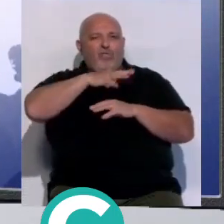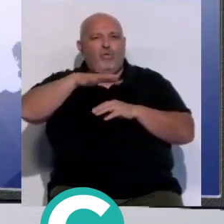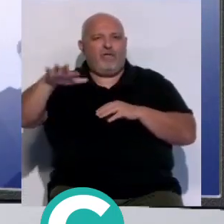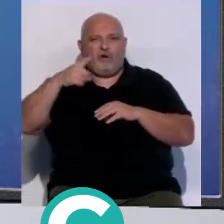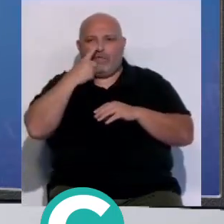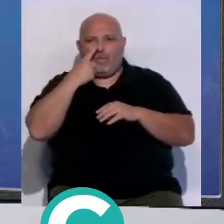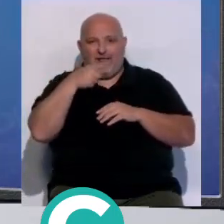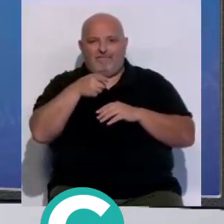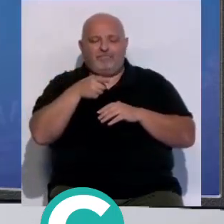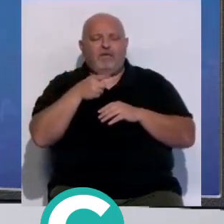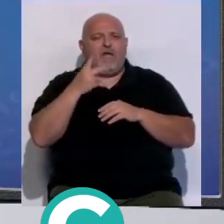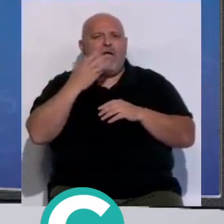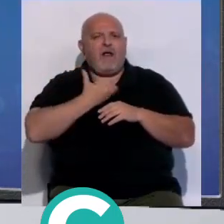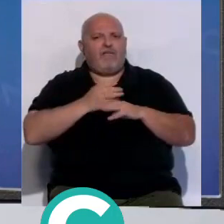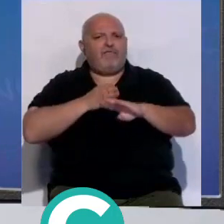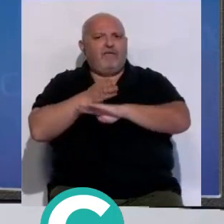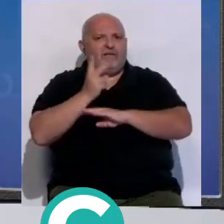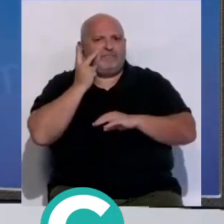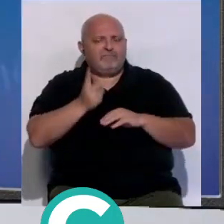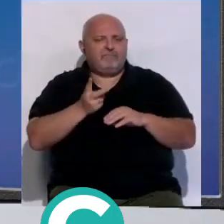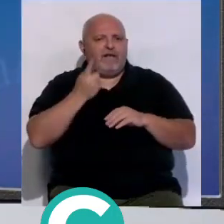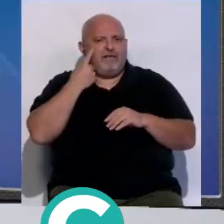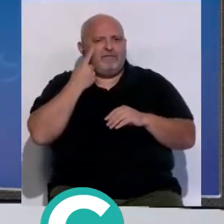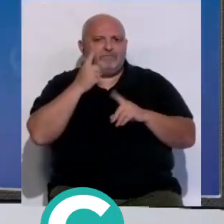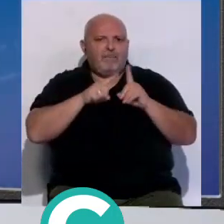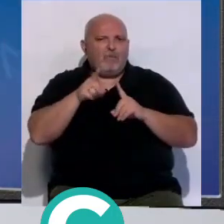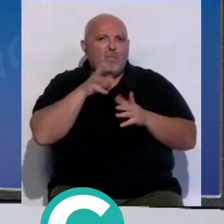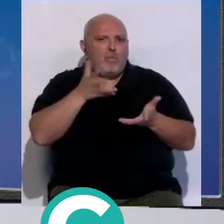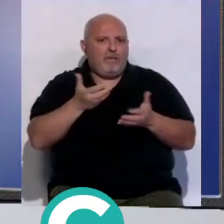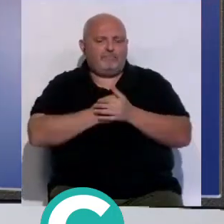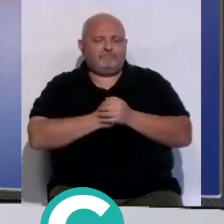de cortadura el alcalde visitaba la zona de la playa donde se realizan las obras